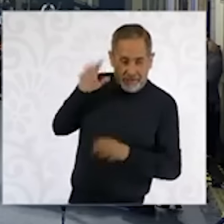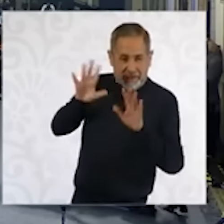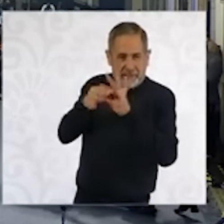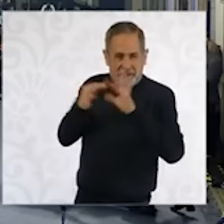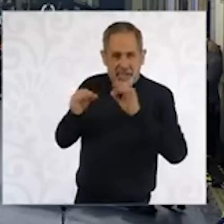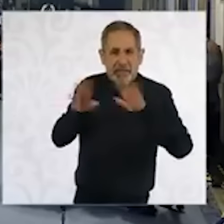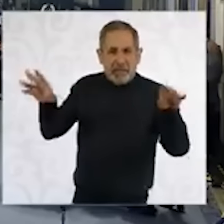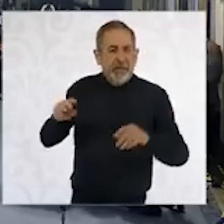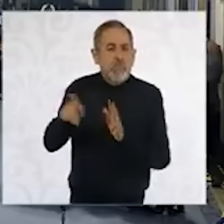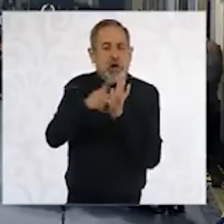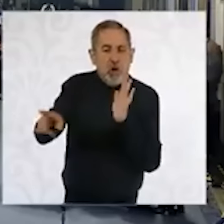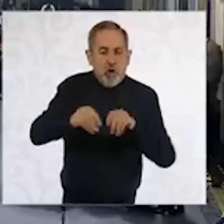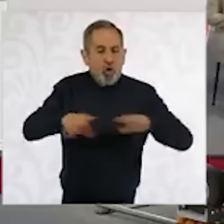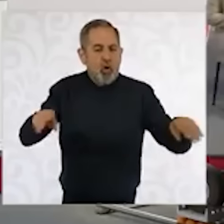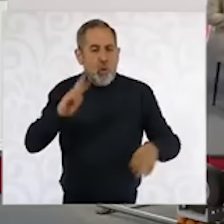final.